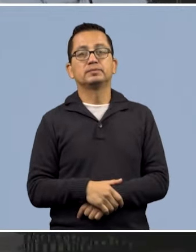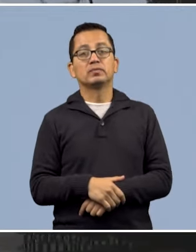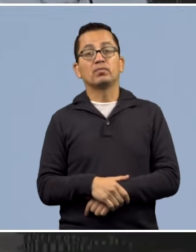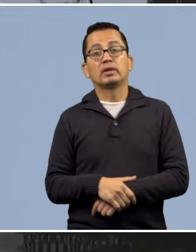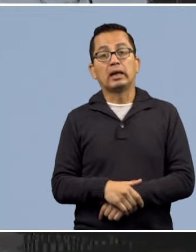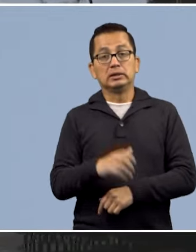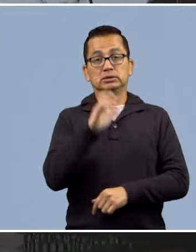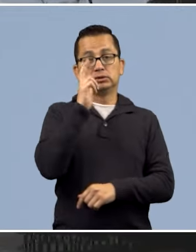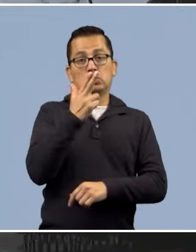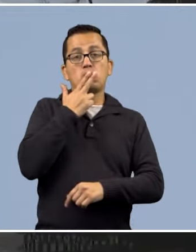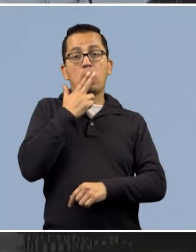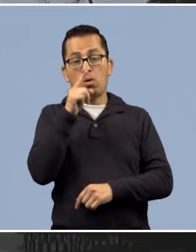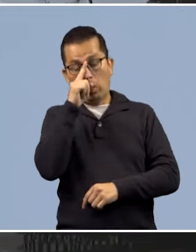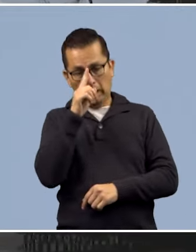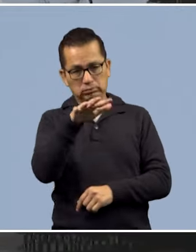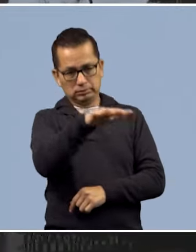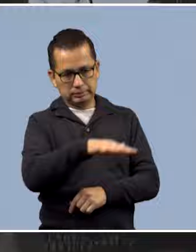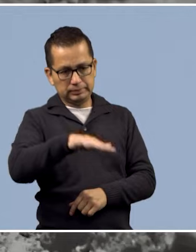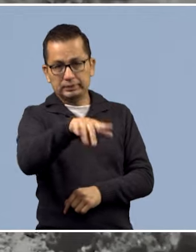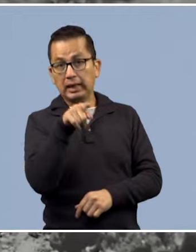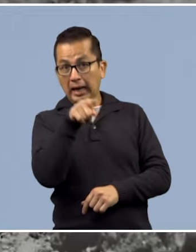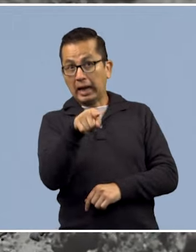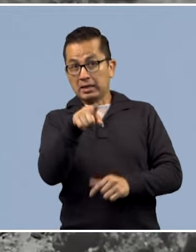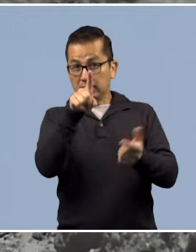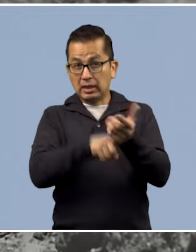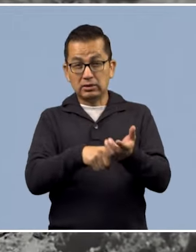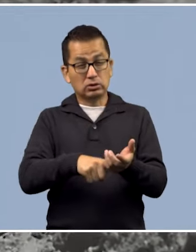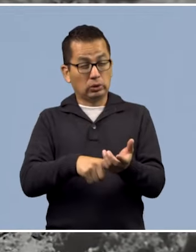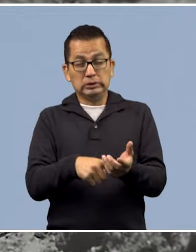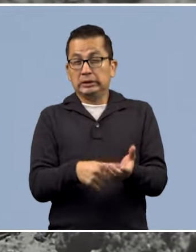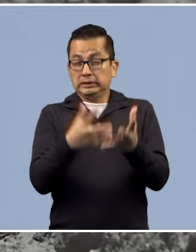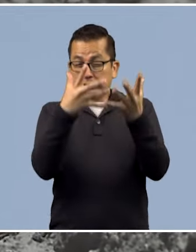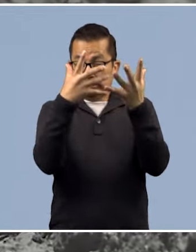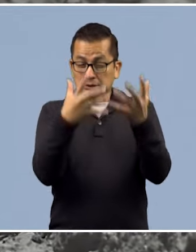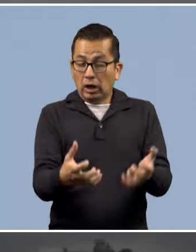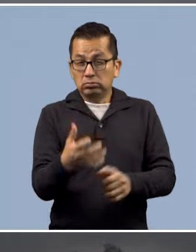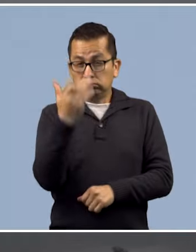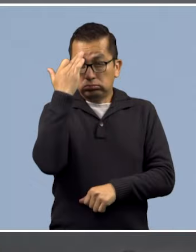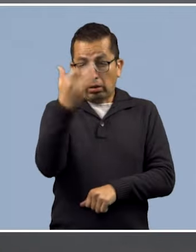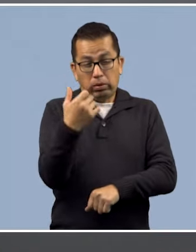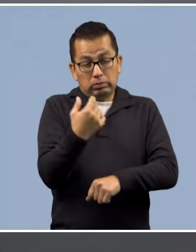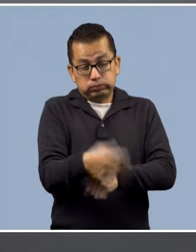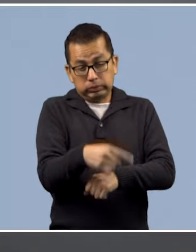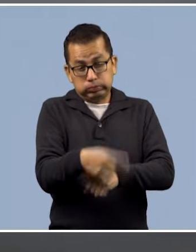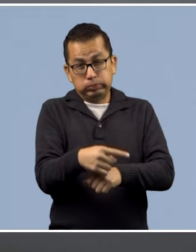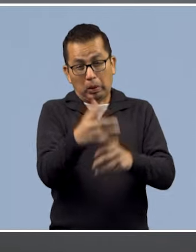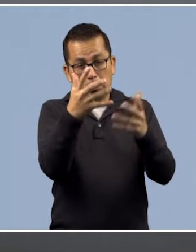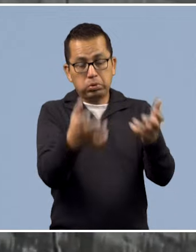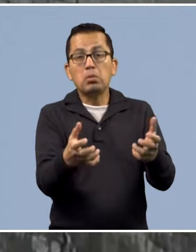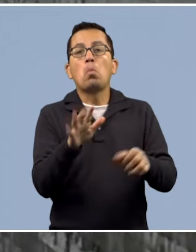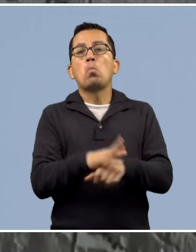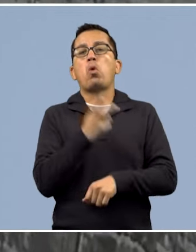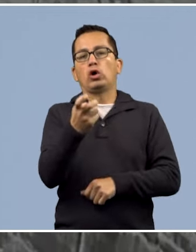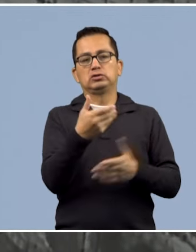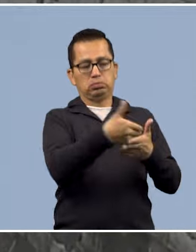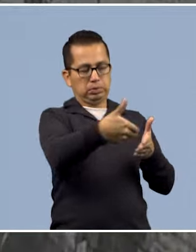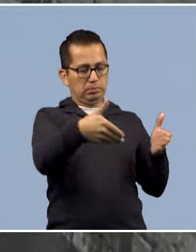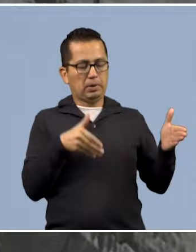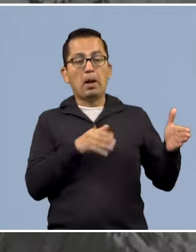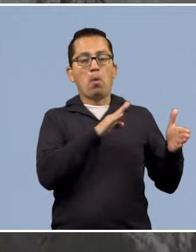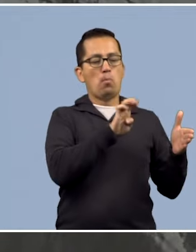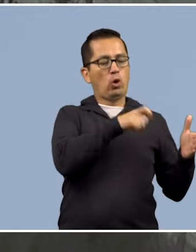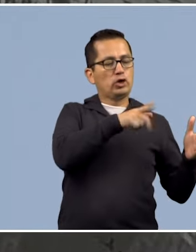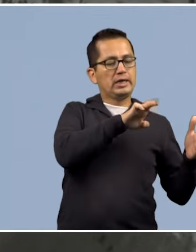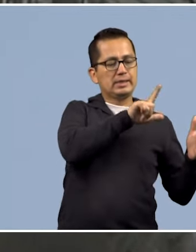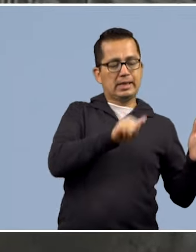En el estado de Chihuahua, por ejemplo, la sequía prolongada y la sobreexplotación se reflejan en presas como La Boquilla y Las